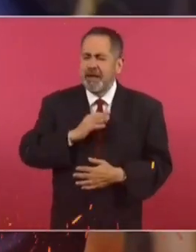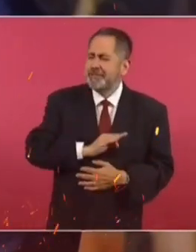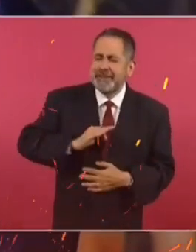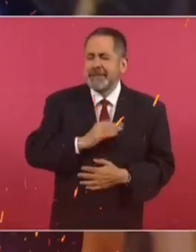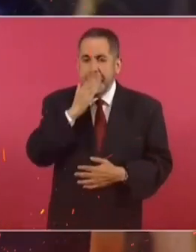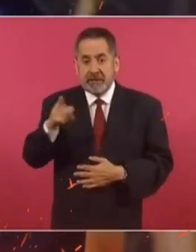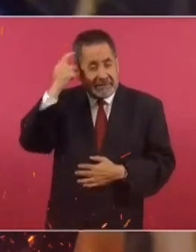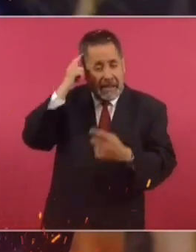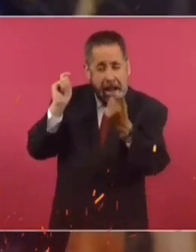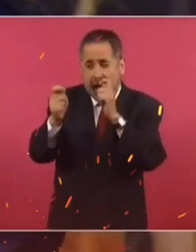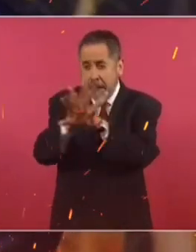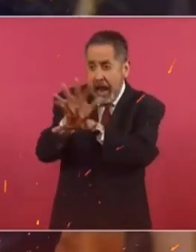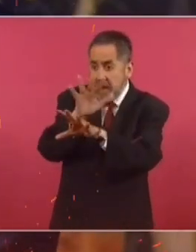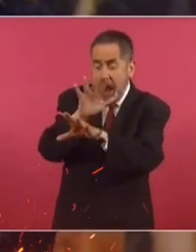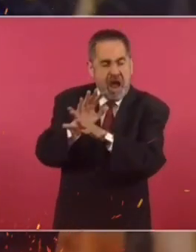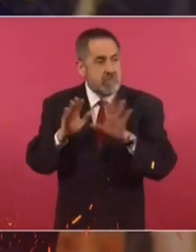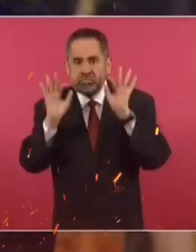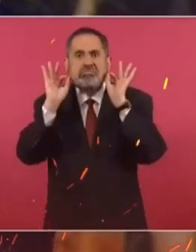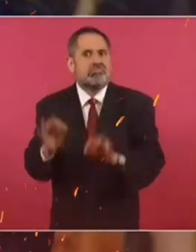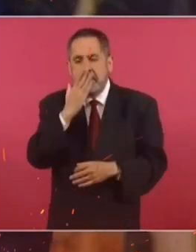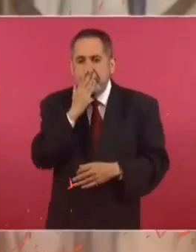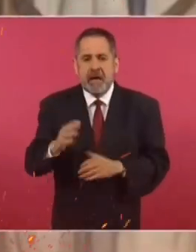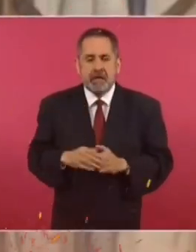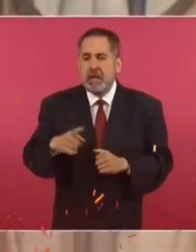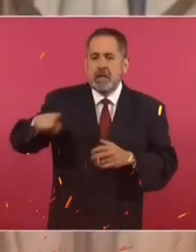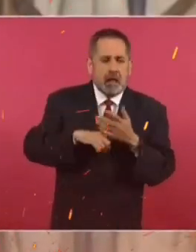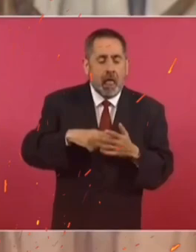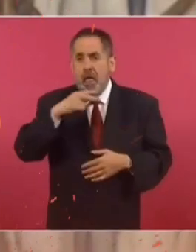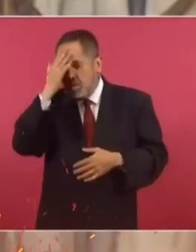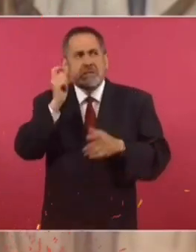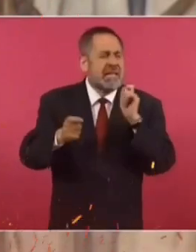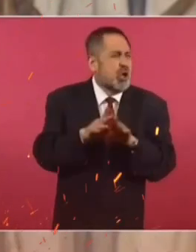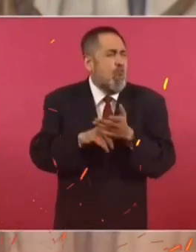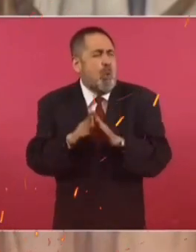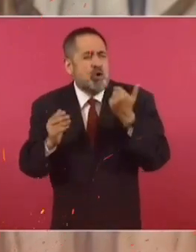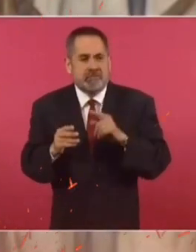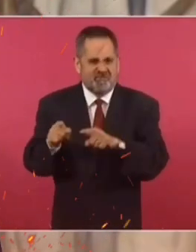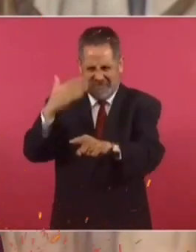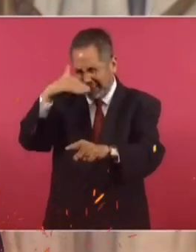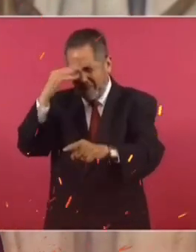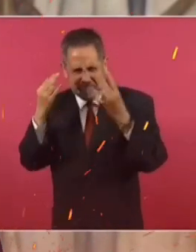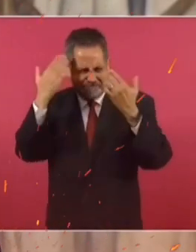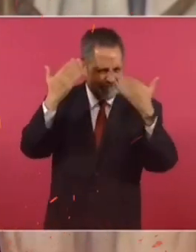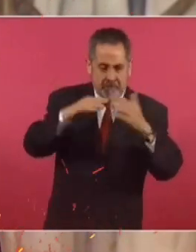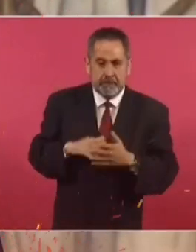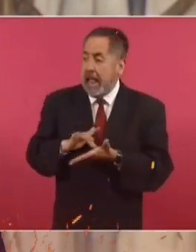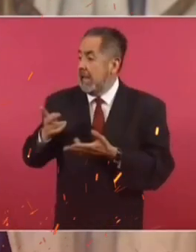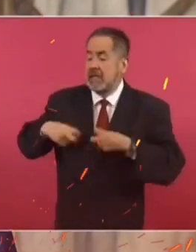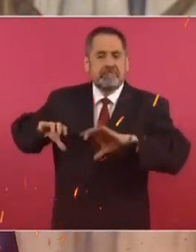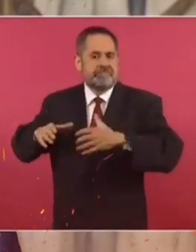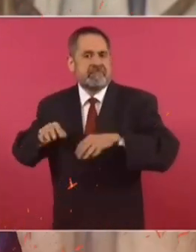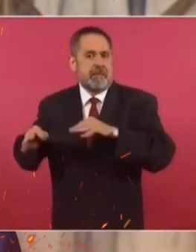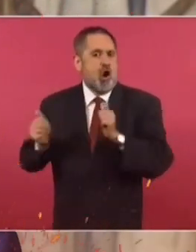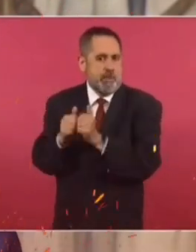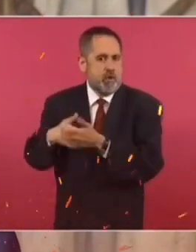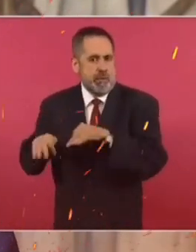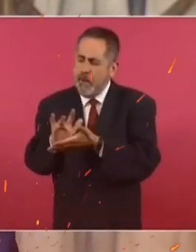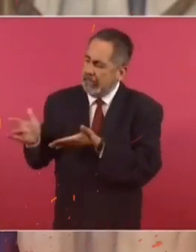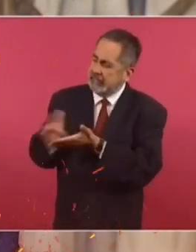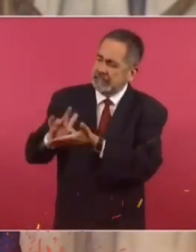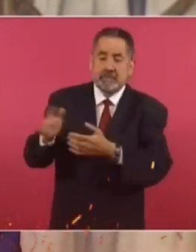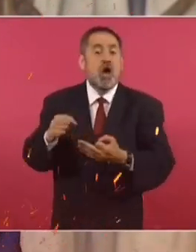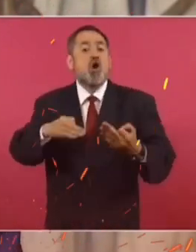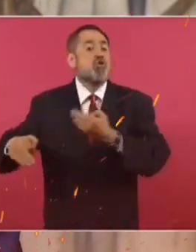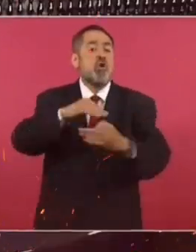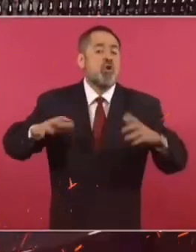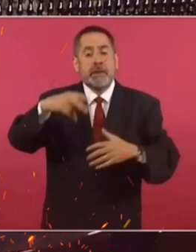porque la revolución de las conciencias ha reducido al mínimo el analfabetismo político. Gracias a los servidores públicos que me acompañan y a todas y